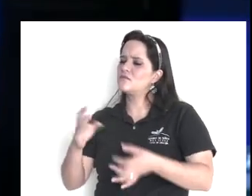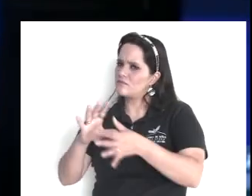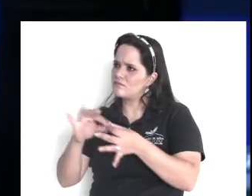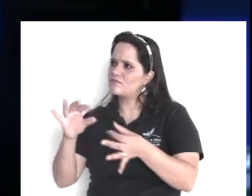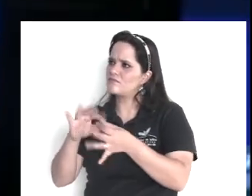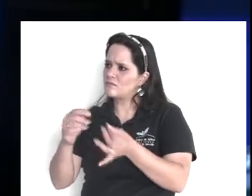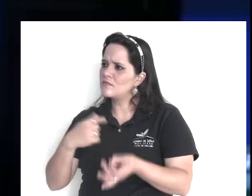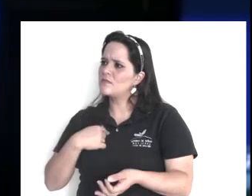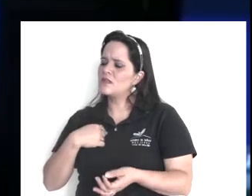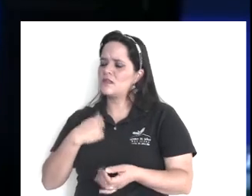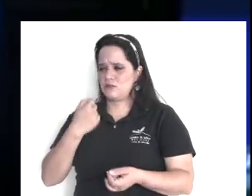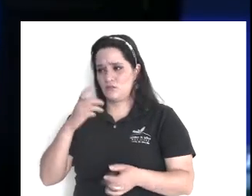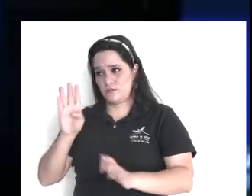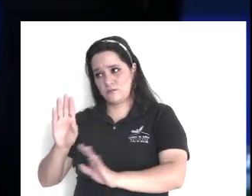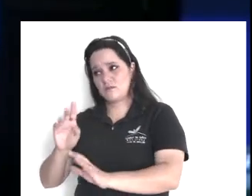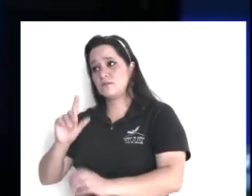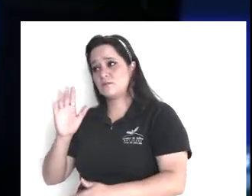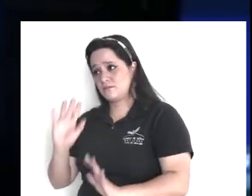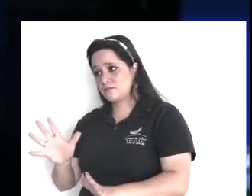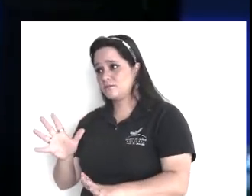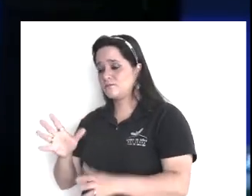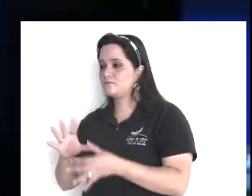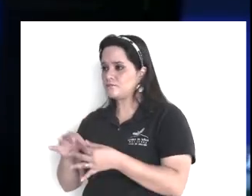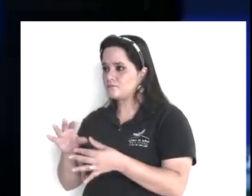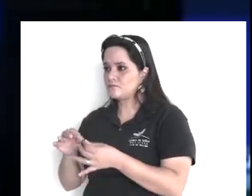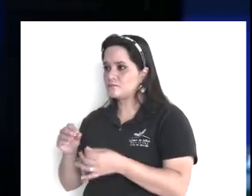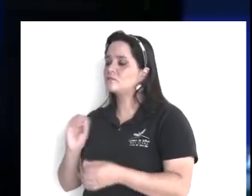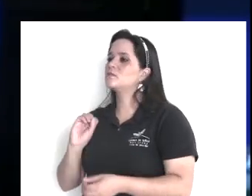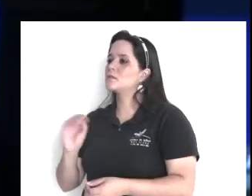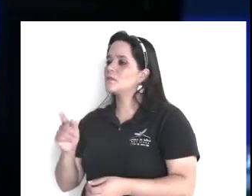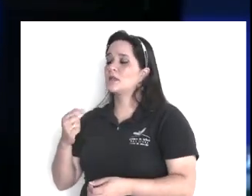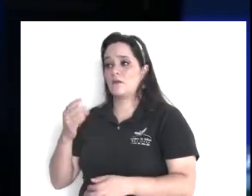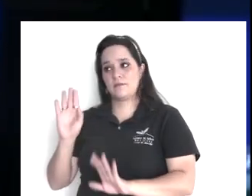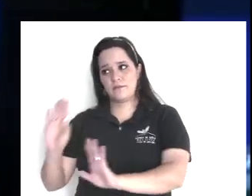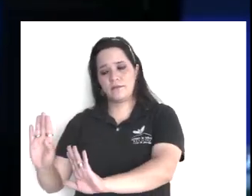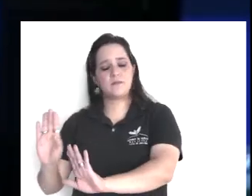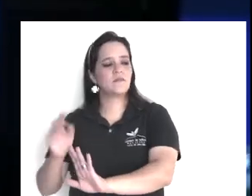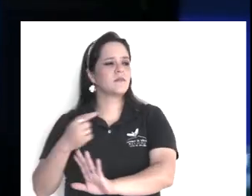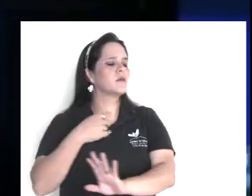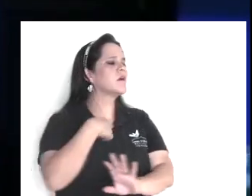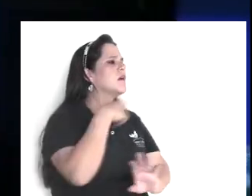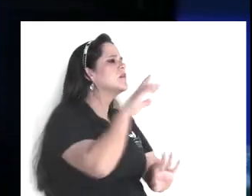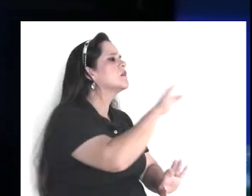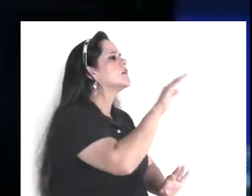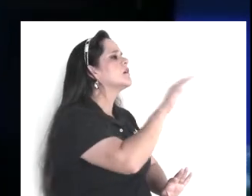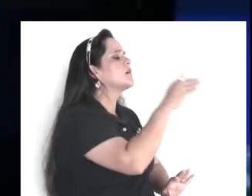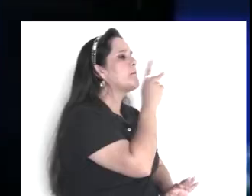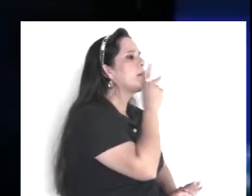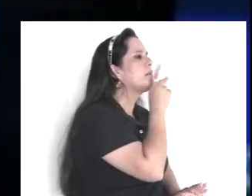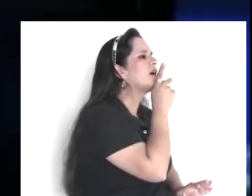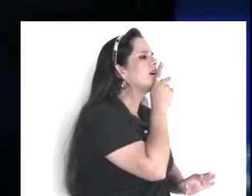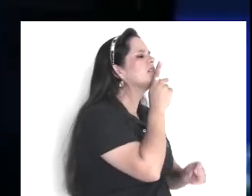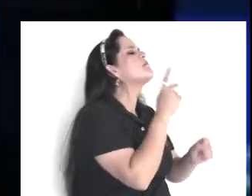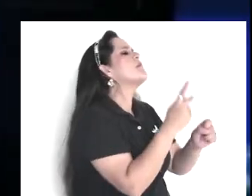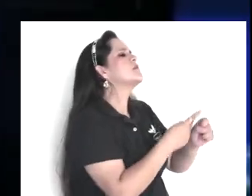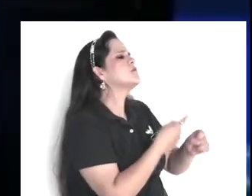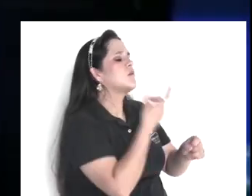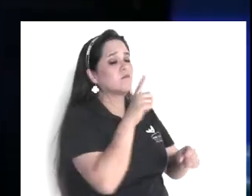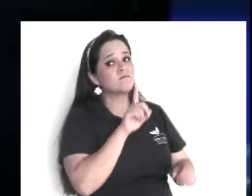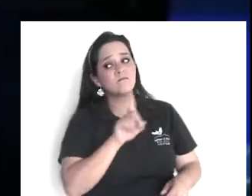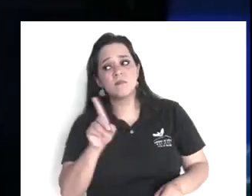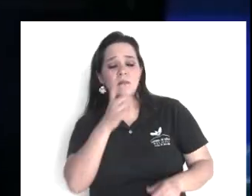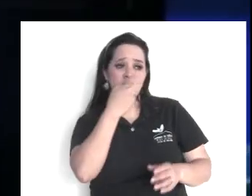tienes que hablar, con tu papá, tienes que, es que me dijo fulano, tienes que hablar, con la persona, tienes que